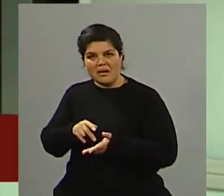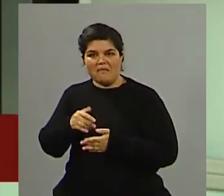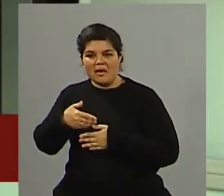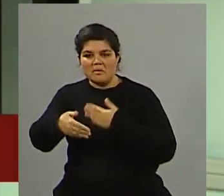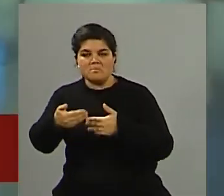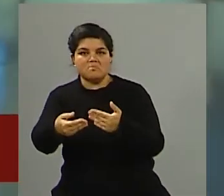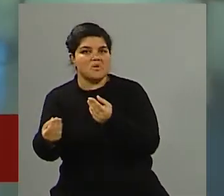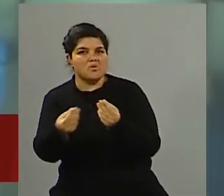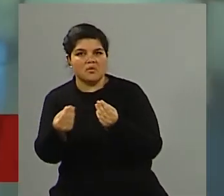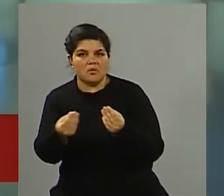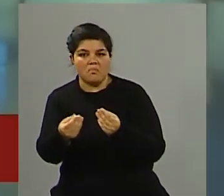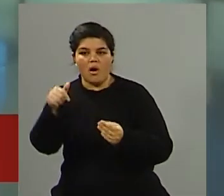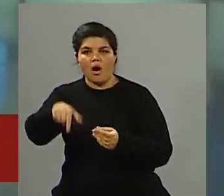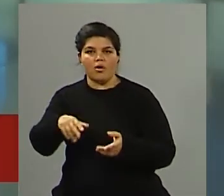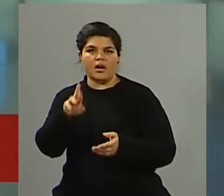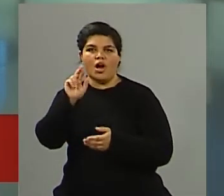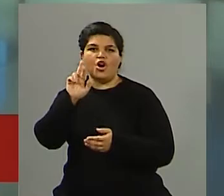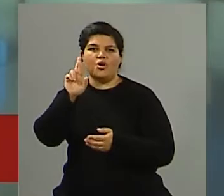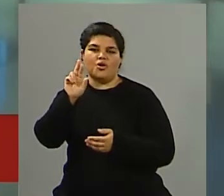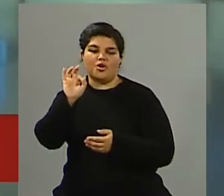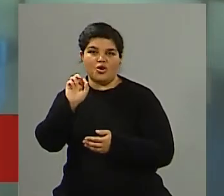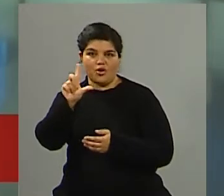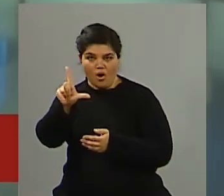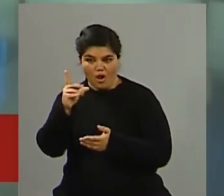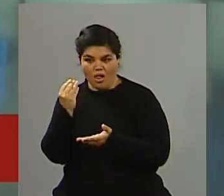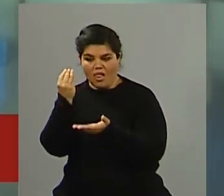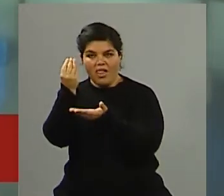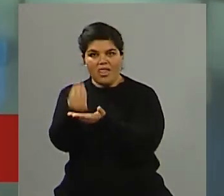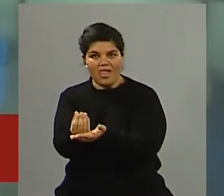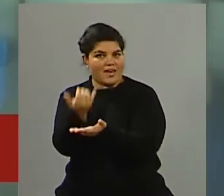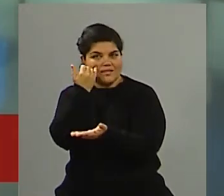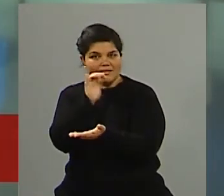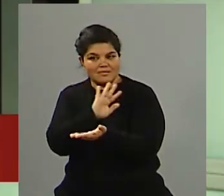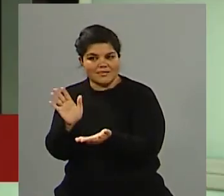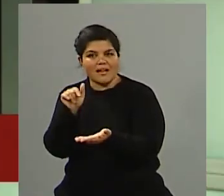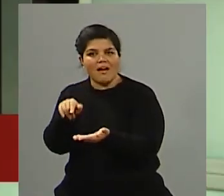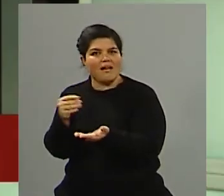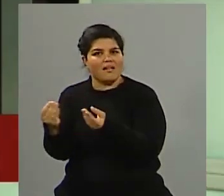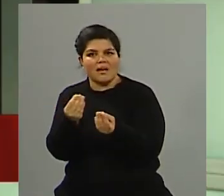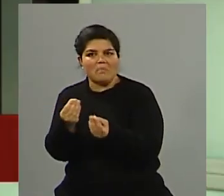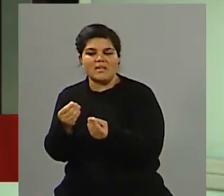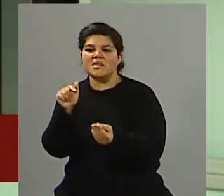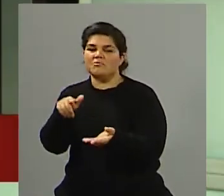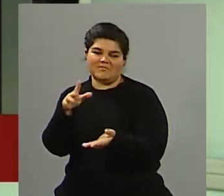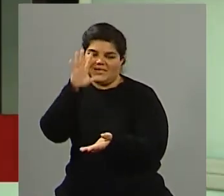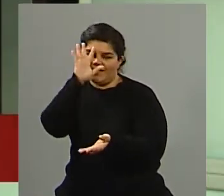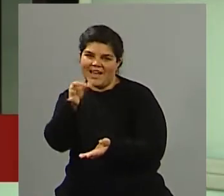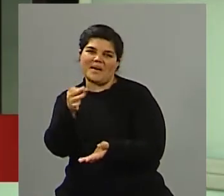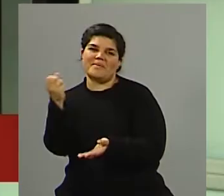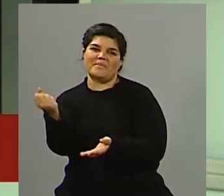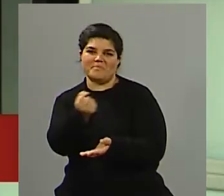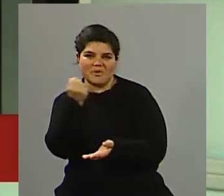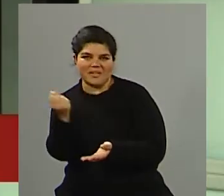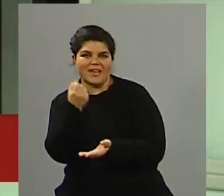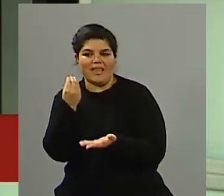¿cómo es estar en este rol? Ya que es incluso también más... No deja de ser importante, ¿no? Todos los roles que se van